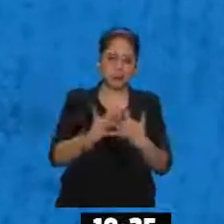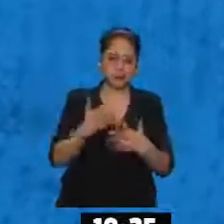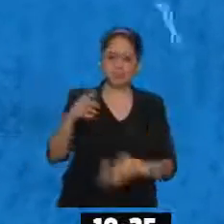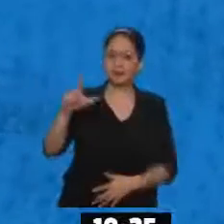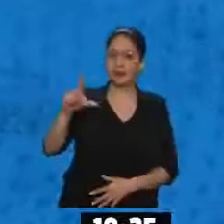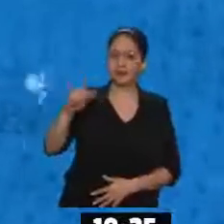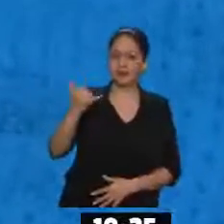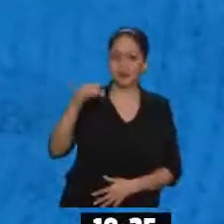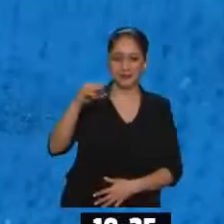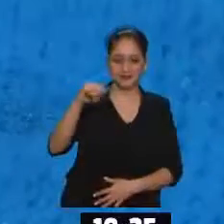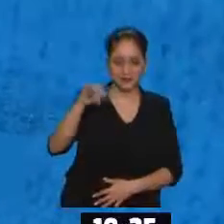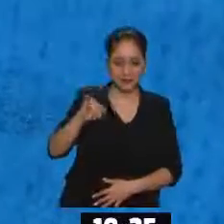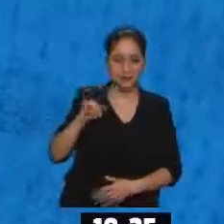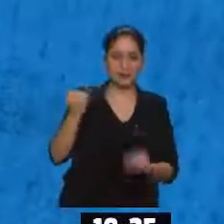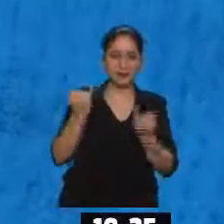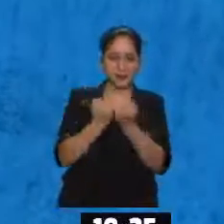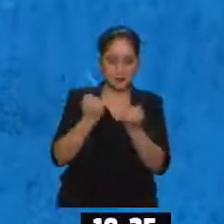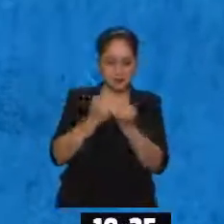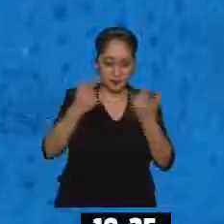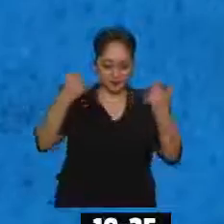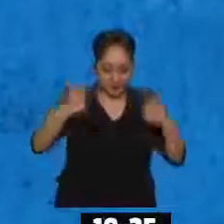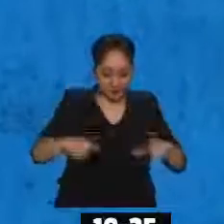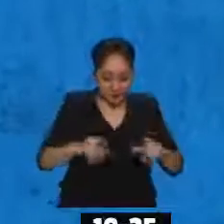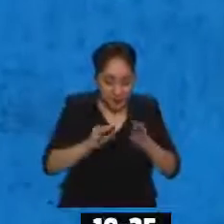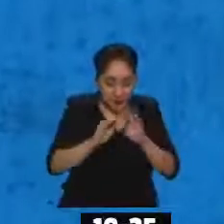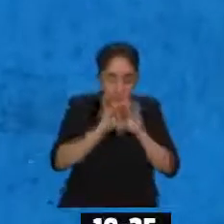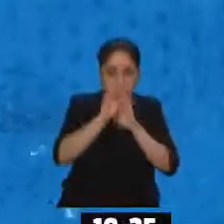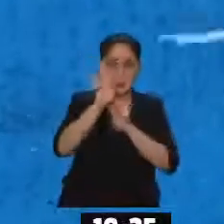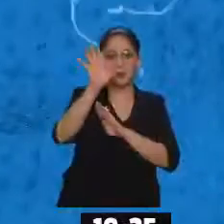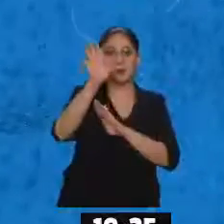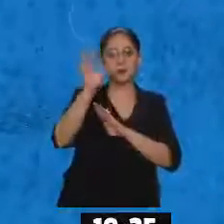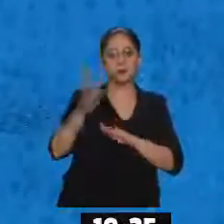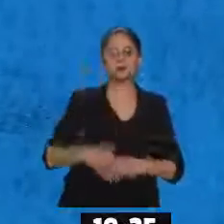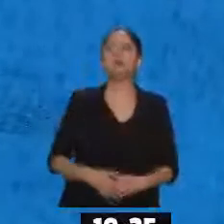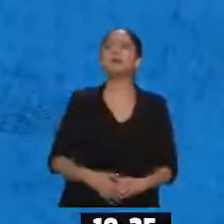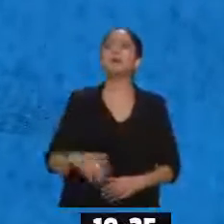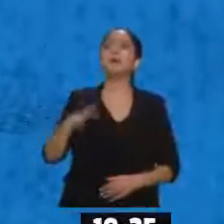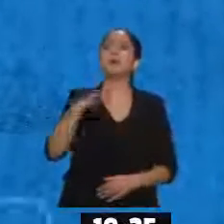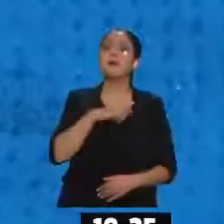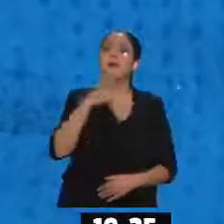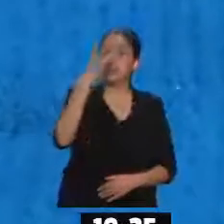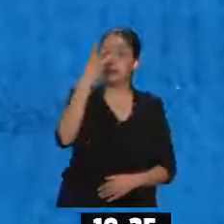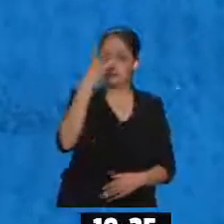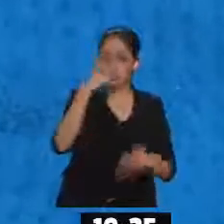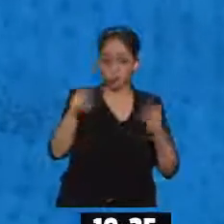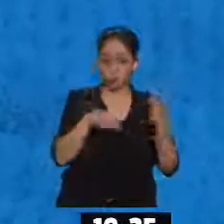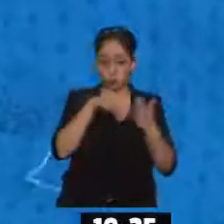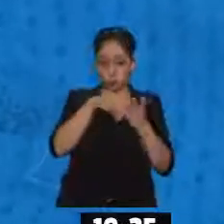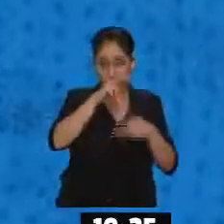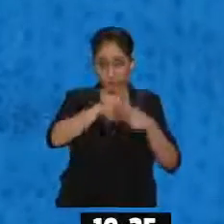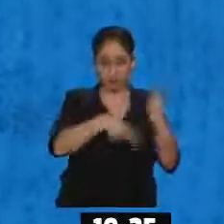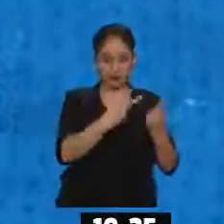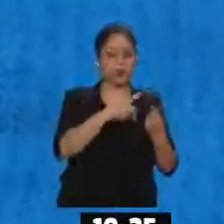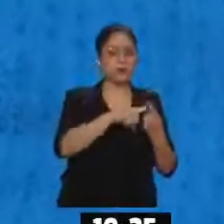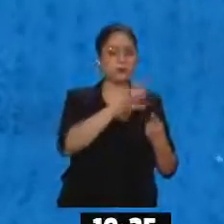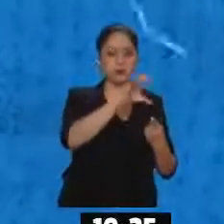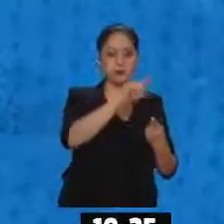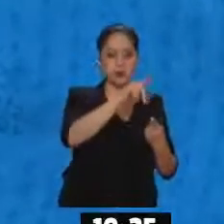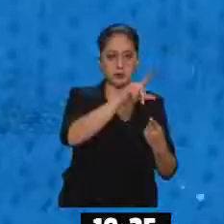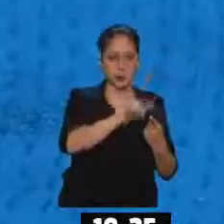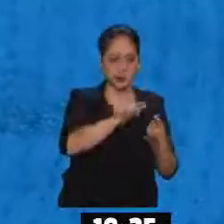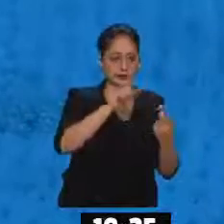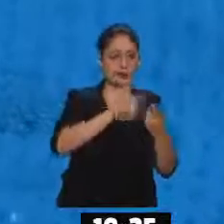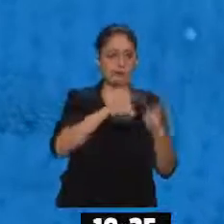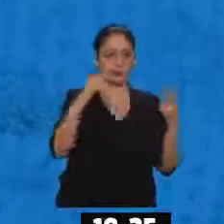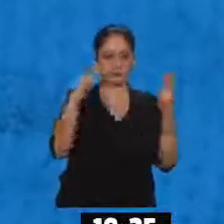salir del pastel así como nosotros. Tenemos tres sedes oficiales presenciales. ¿Qué son? Nacional. ¿Qué? Casa del